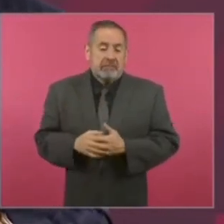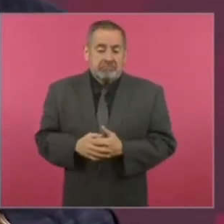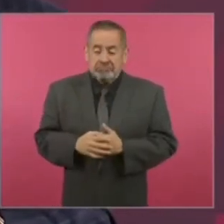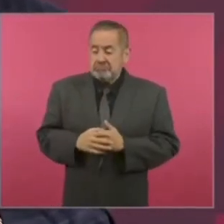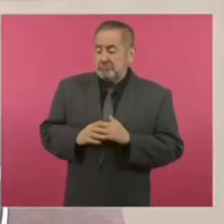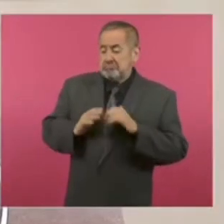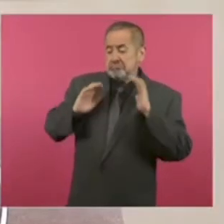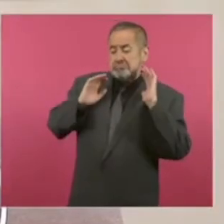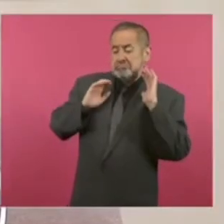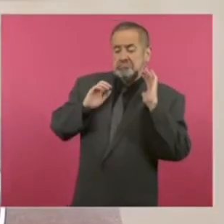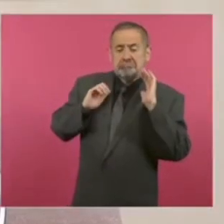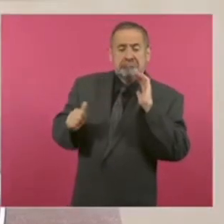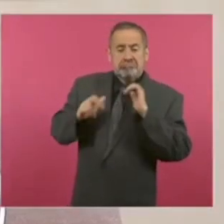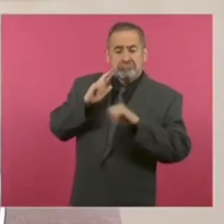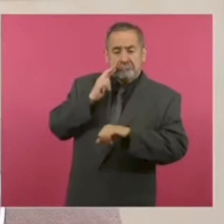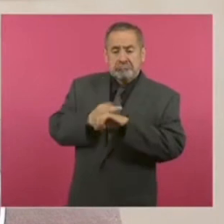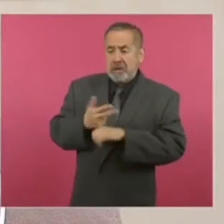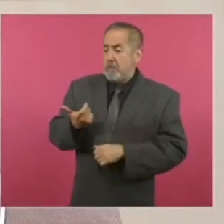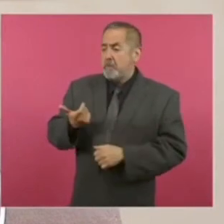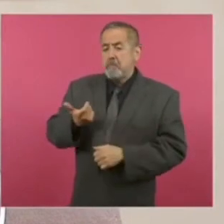responsabilidad.